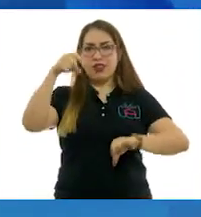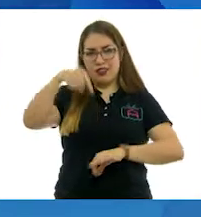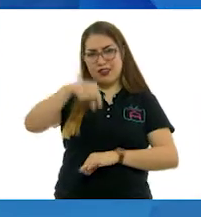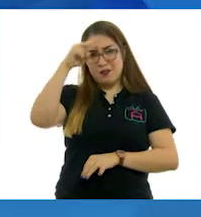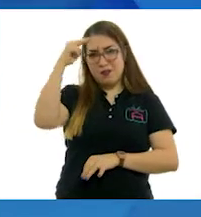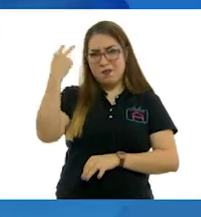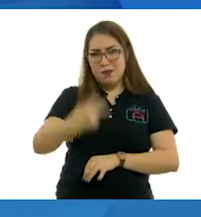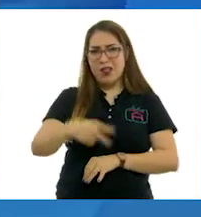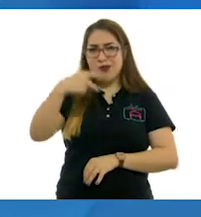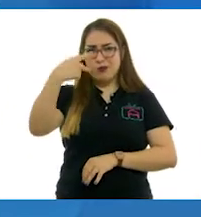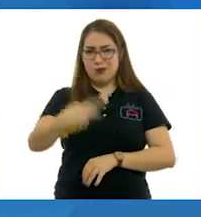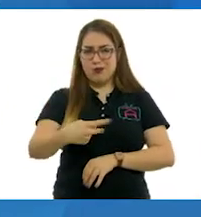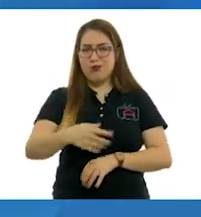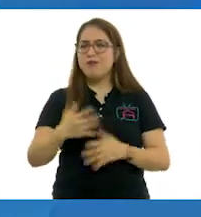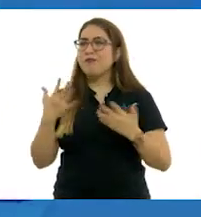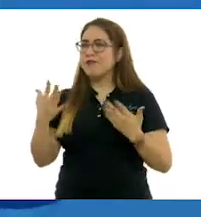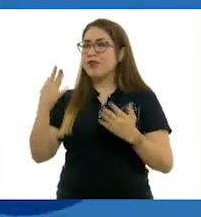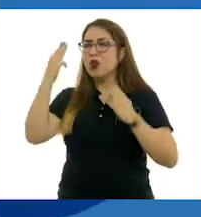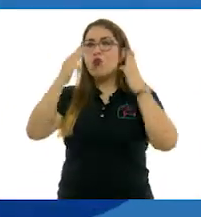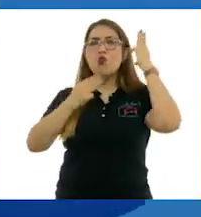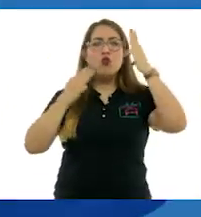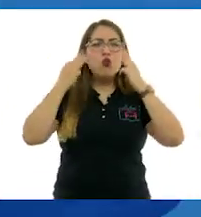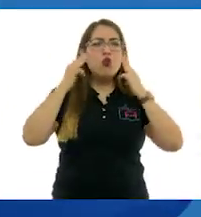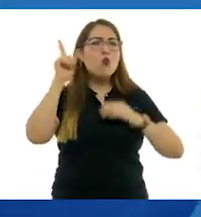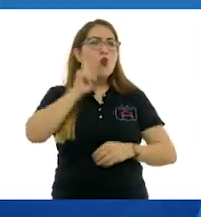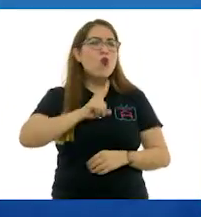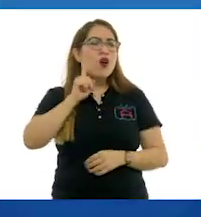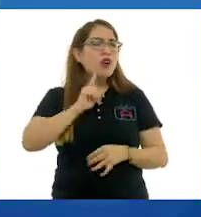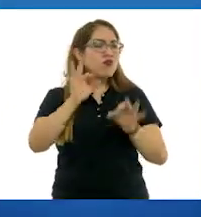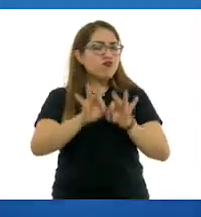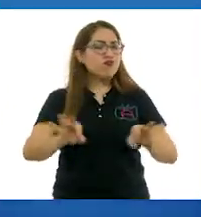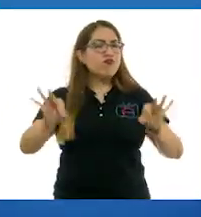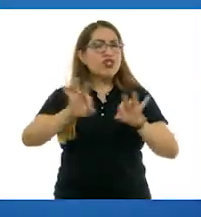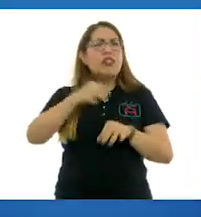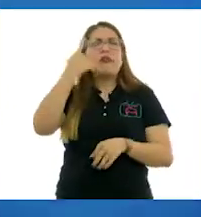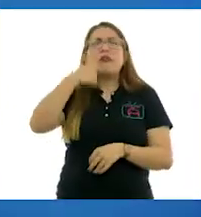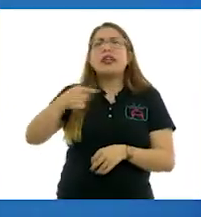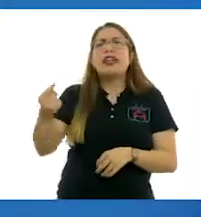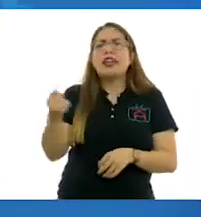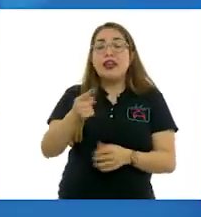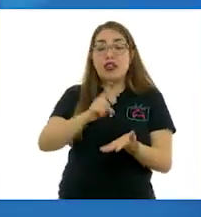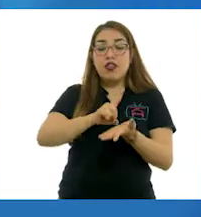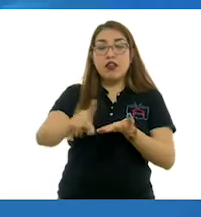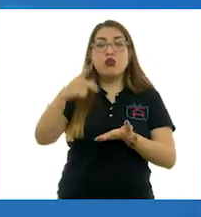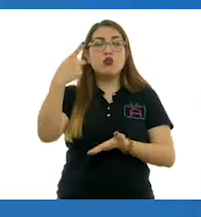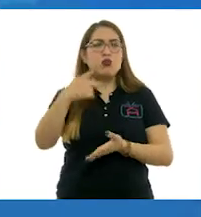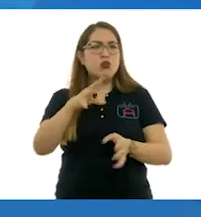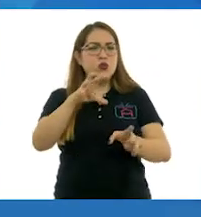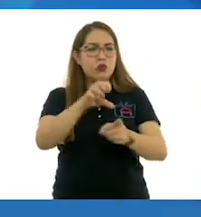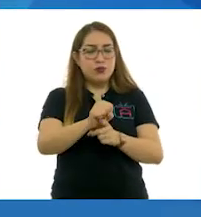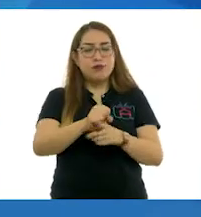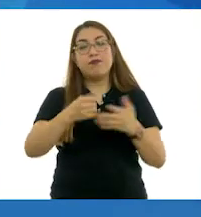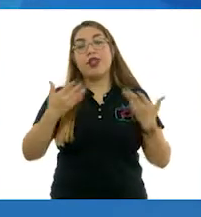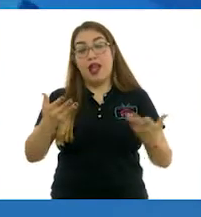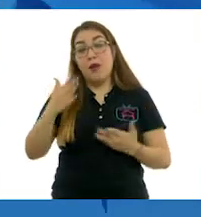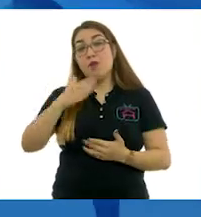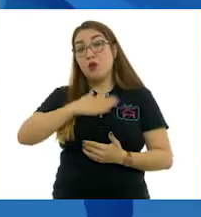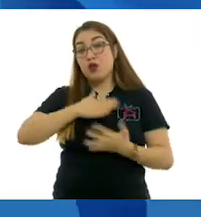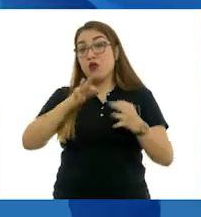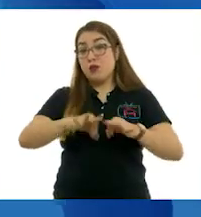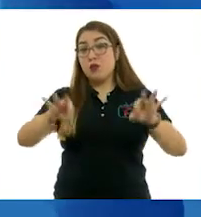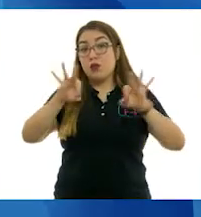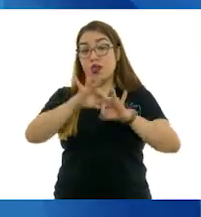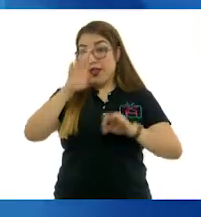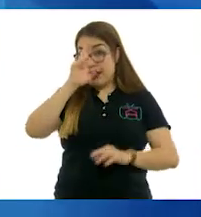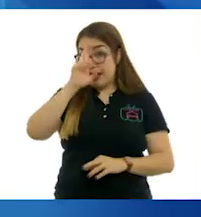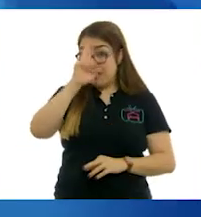¿Cuál es el papel de los museos de la mujer para obtener estos derechos? Difundir el respeto